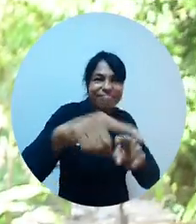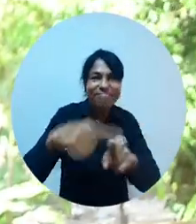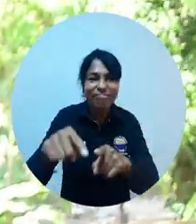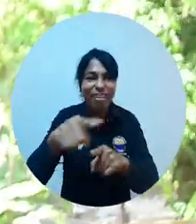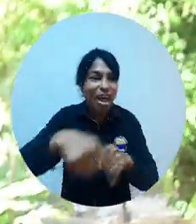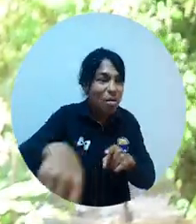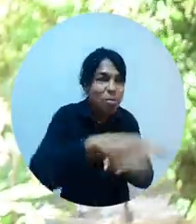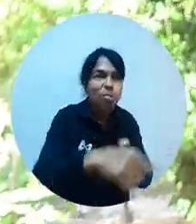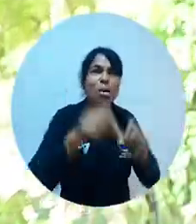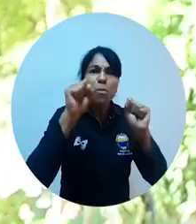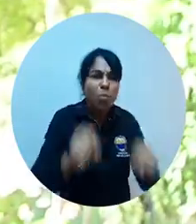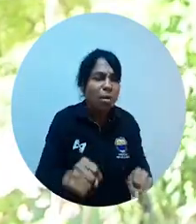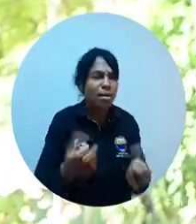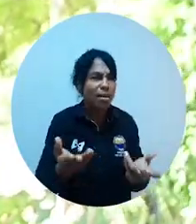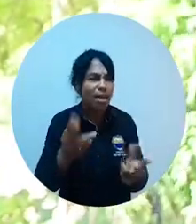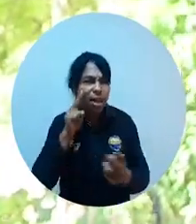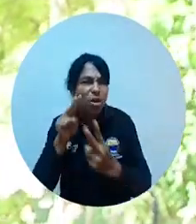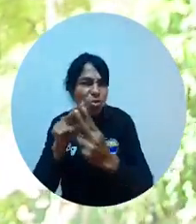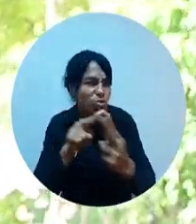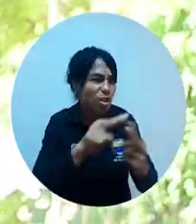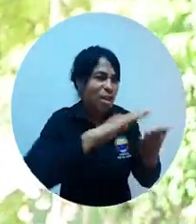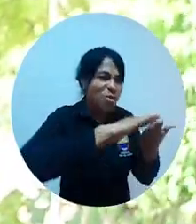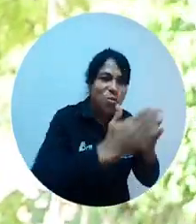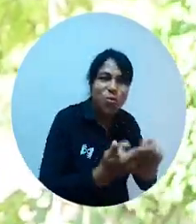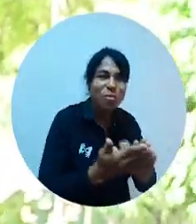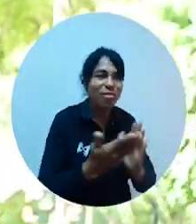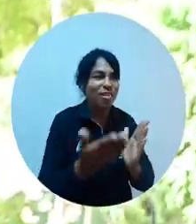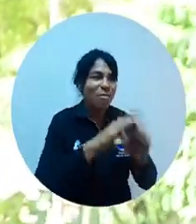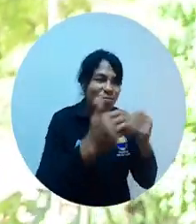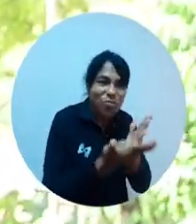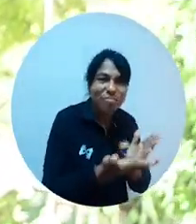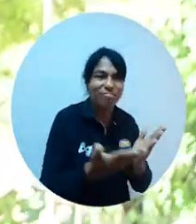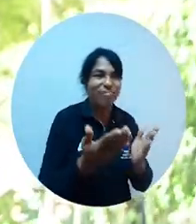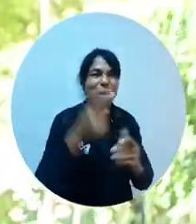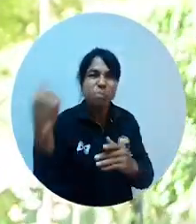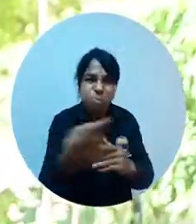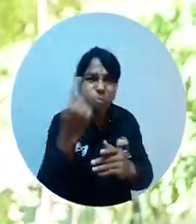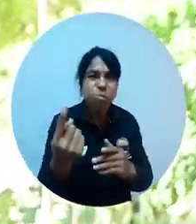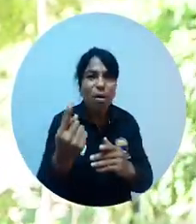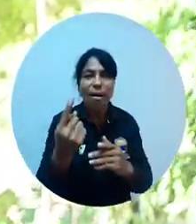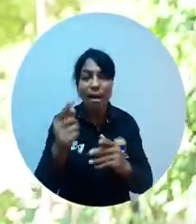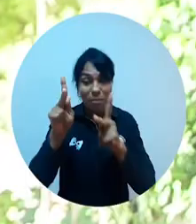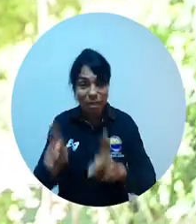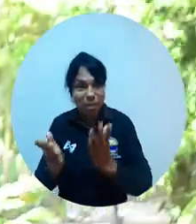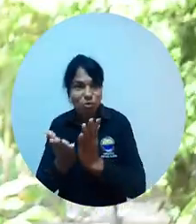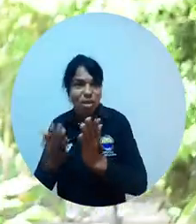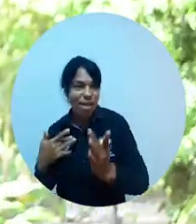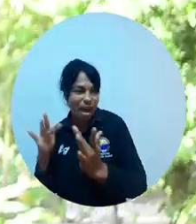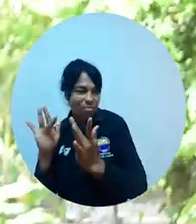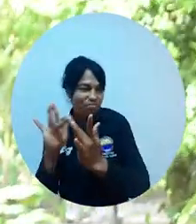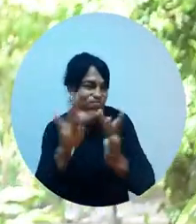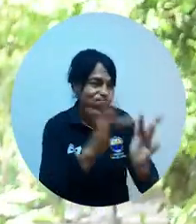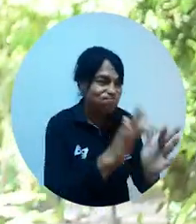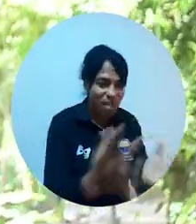tener un encuentro con la comunidad educativa y con la comunidad en general que le permita a los estudiantes tener ese contacto, que